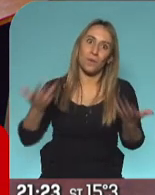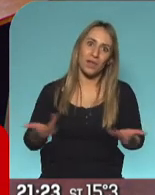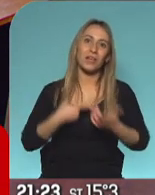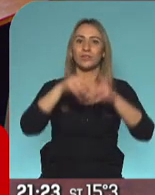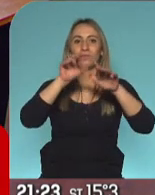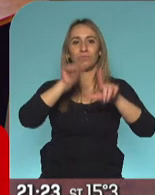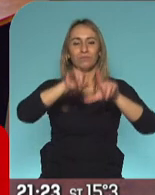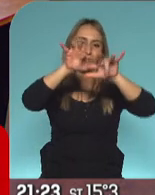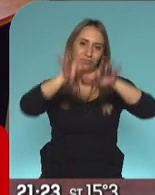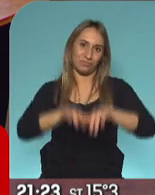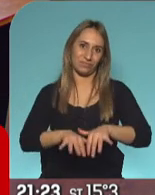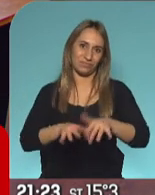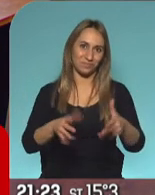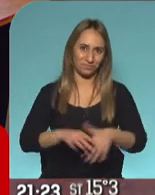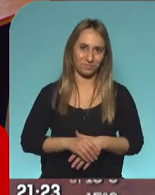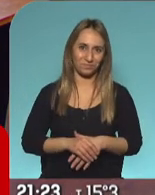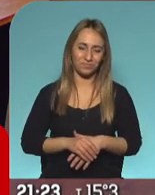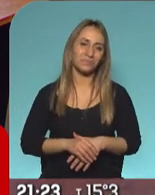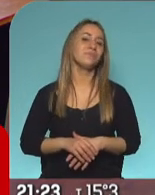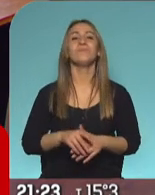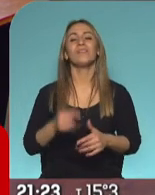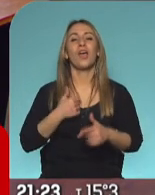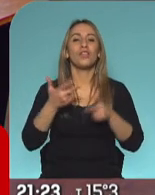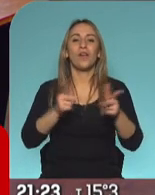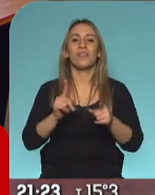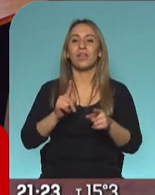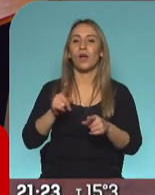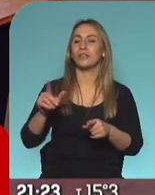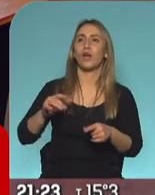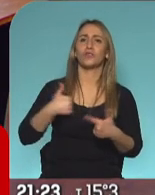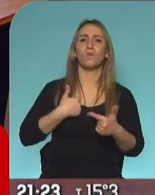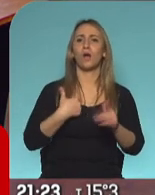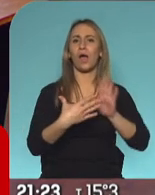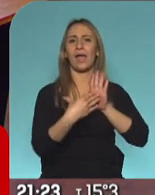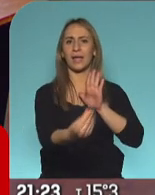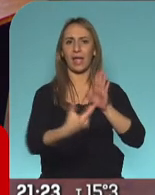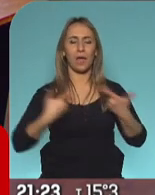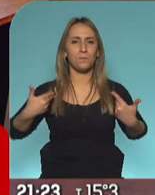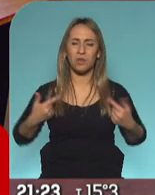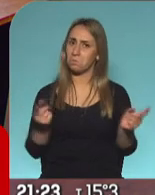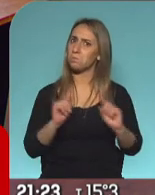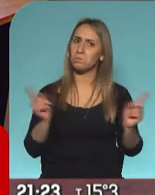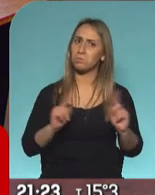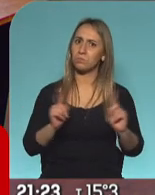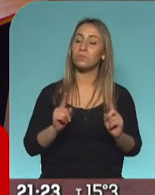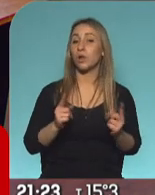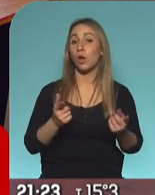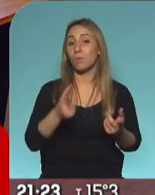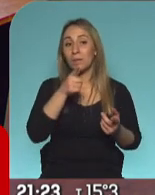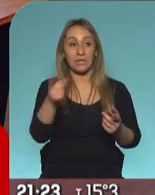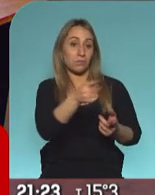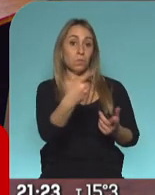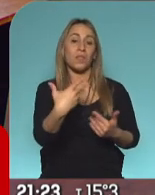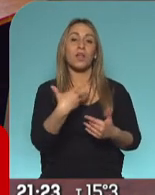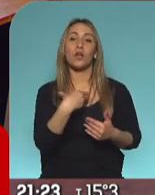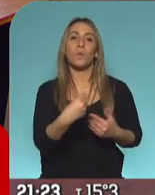artículo, ¿no? Este, no digo que sea ejemplar, yo no soy ejemplo de nada, pero me parece que es una actitud que podemos tener, yo no